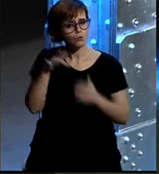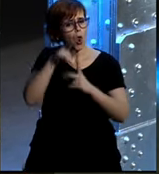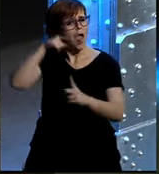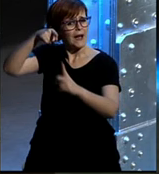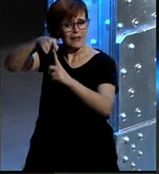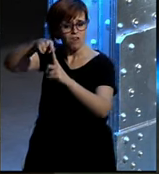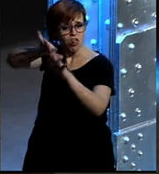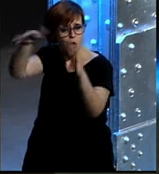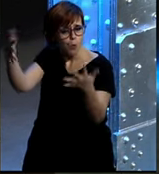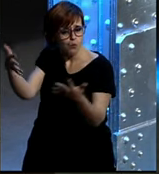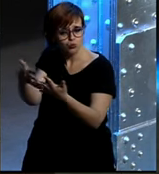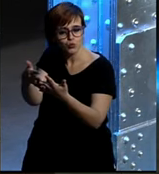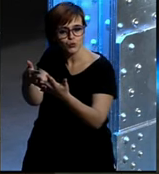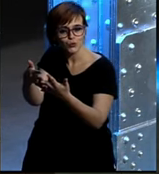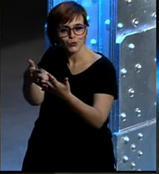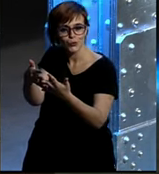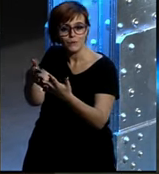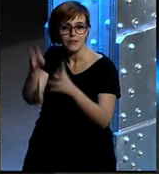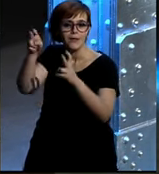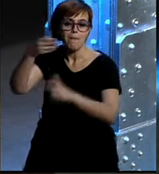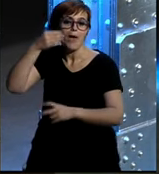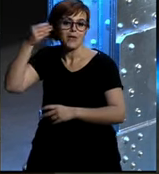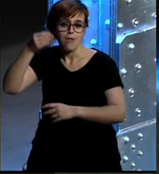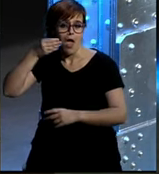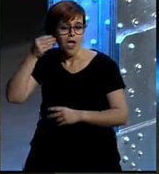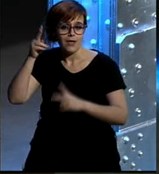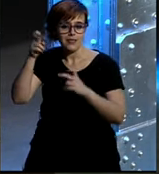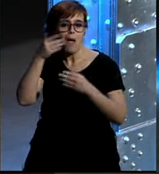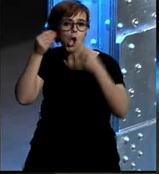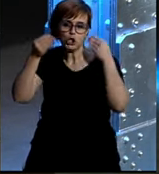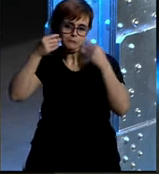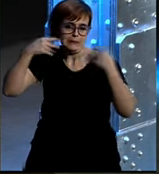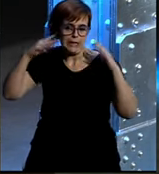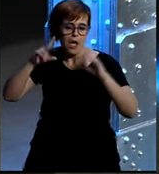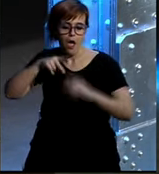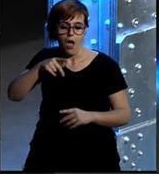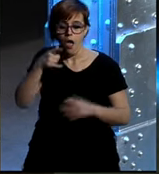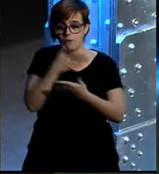mundial en temas de maquillaje y todo lo que tiene que ver con cosmética en general